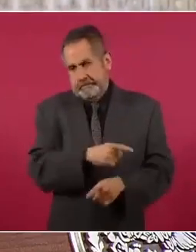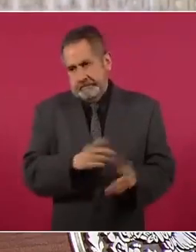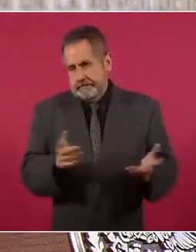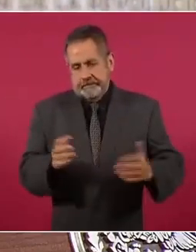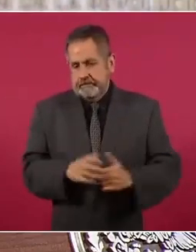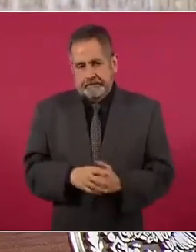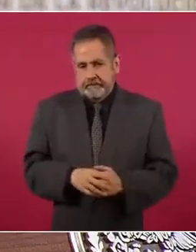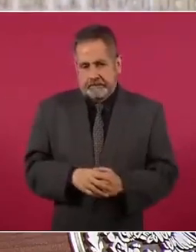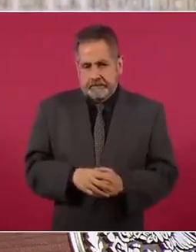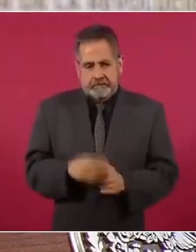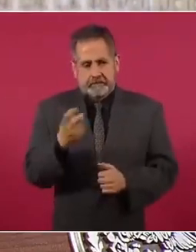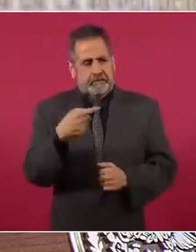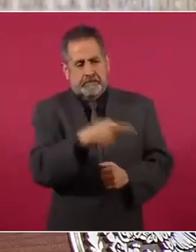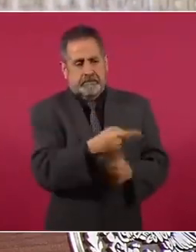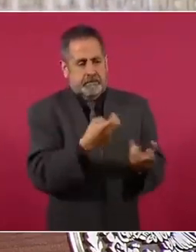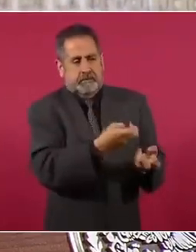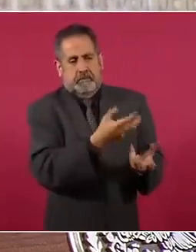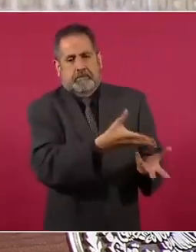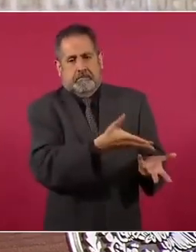se llega a esa conclusión.